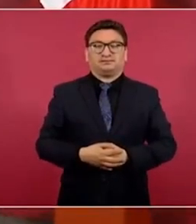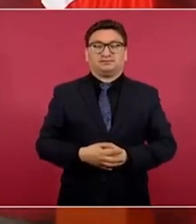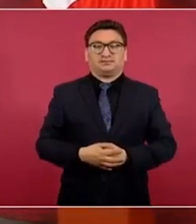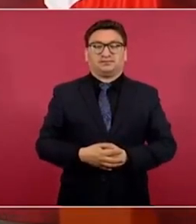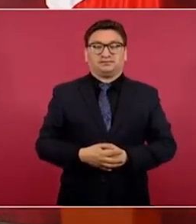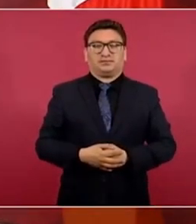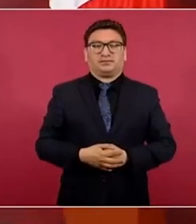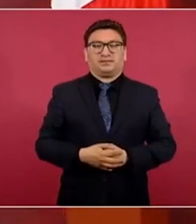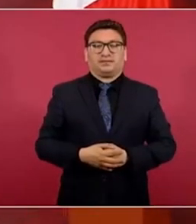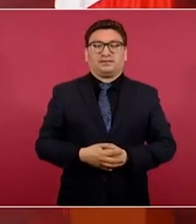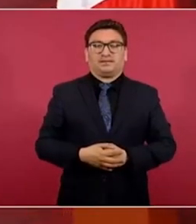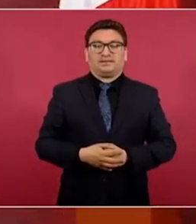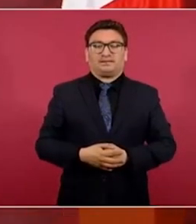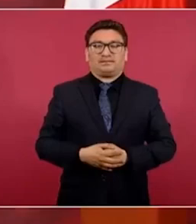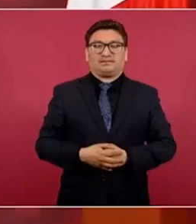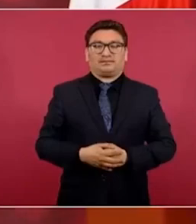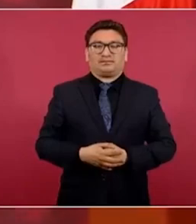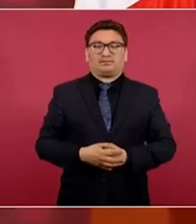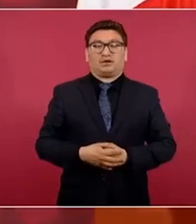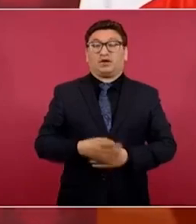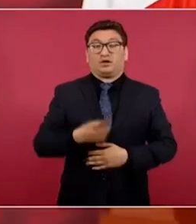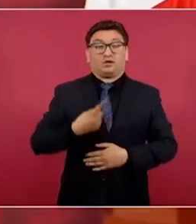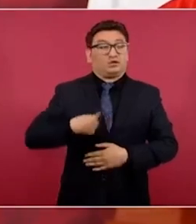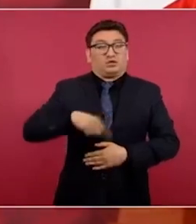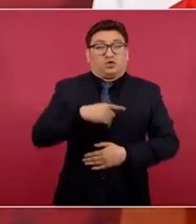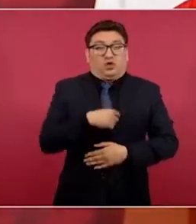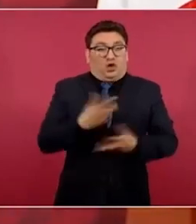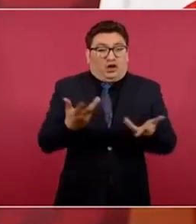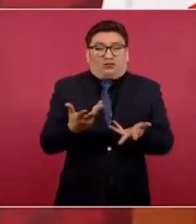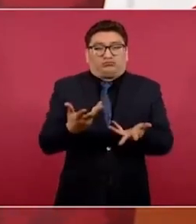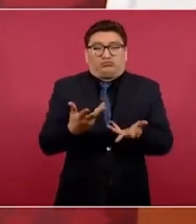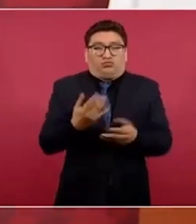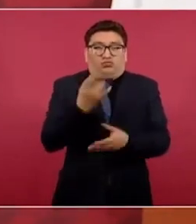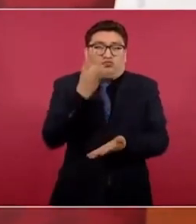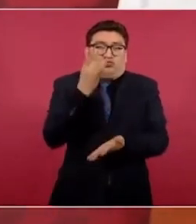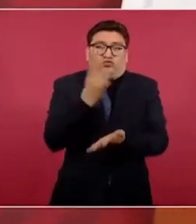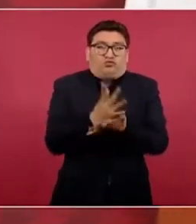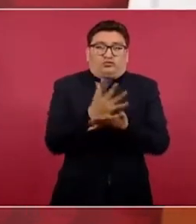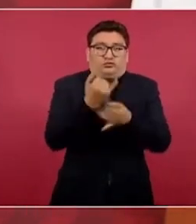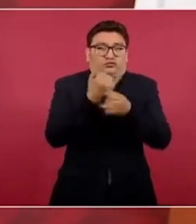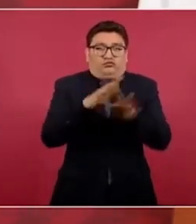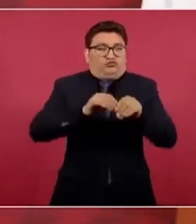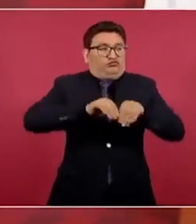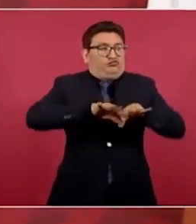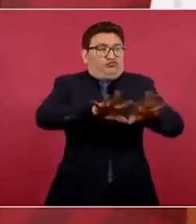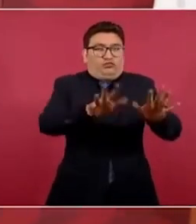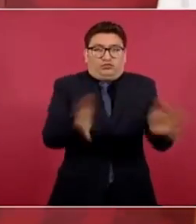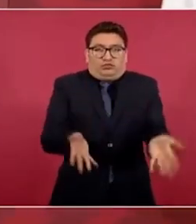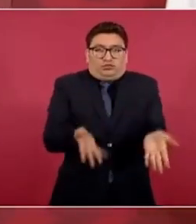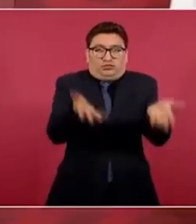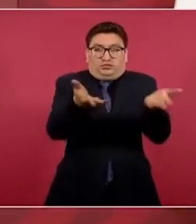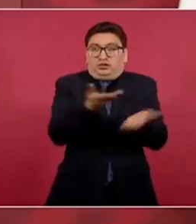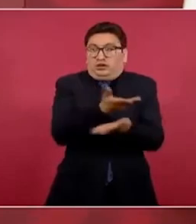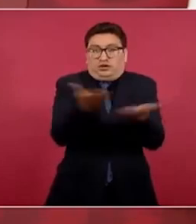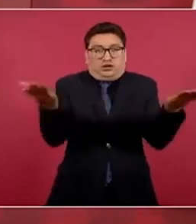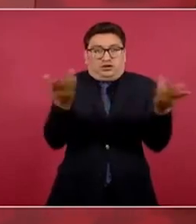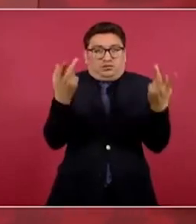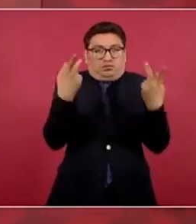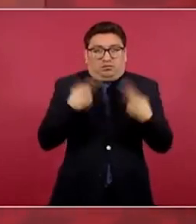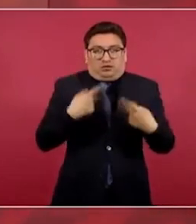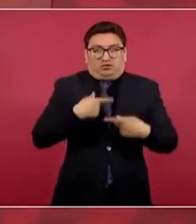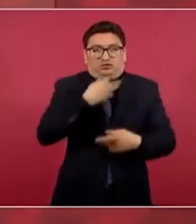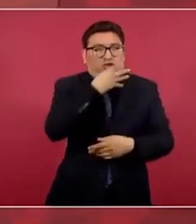Entonces, no podemos hacer más que informar y decirle a la gente, repito, de que estamos